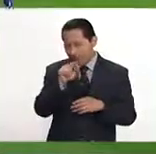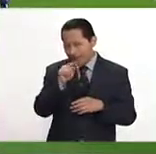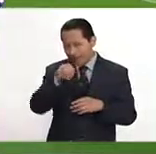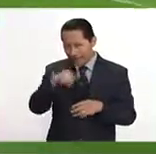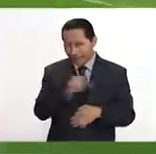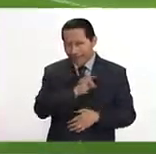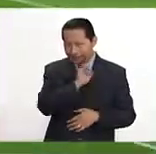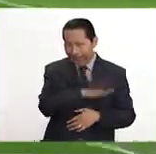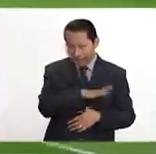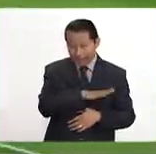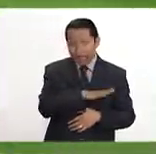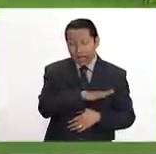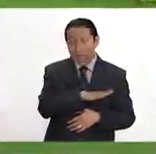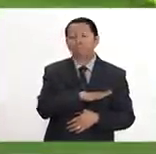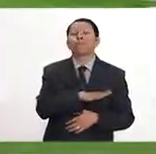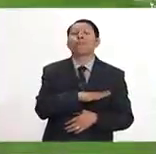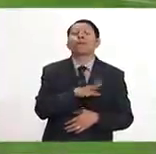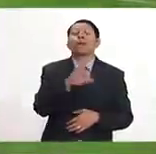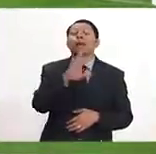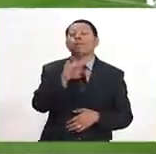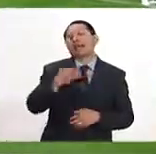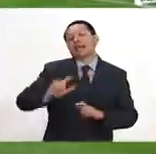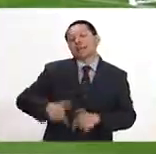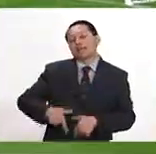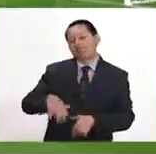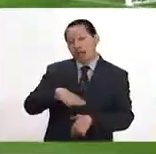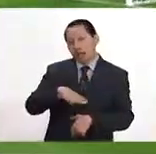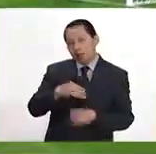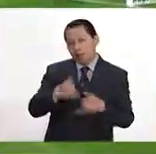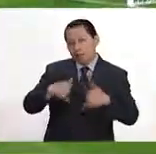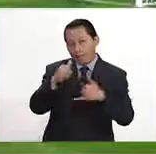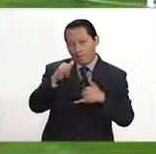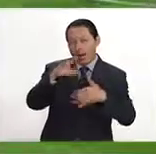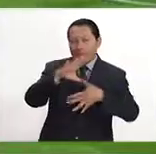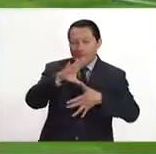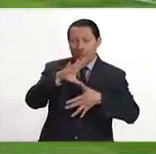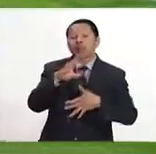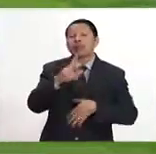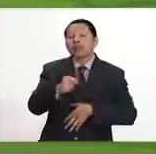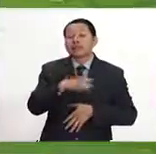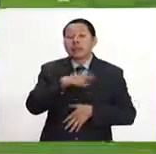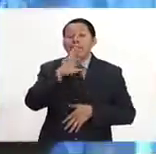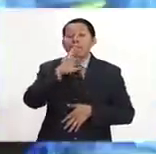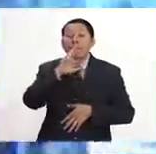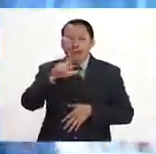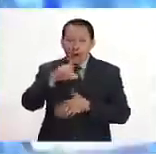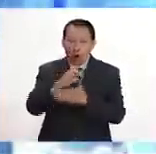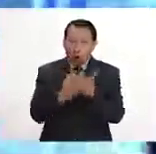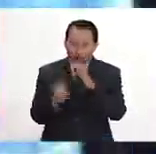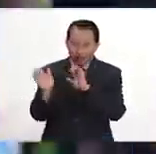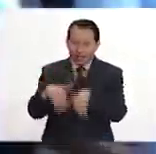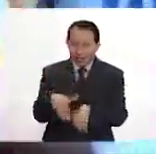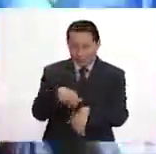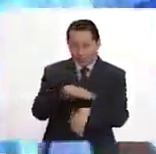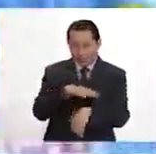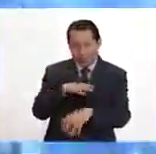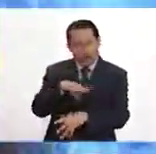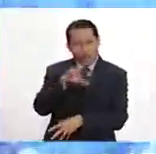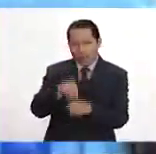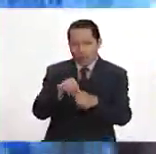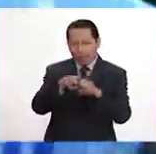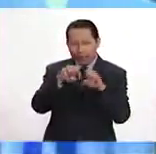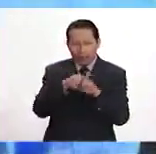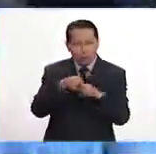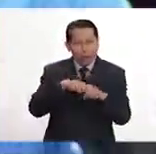de la selección chilena y que es bicampeón de la Copa América. Una, sin duda alguna, la mejor contratación del torneo de todos los